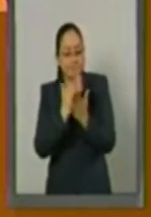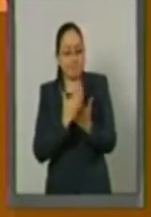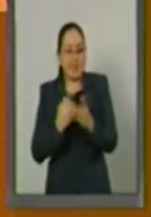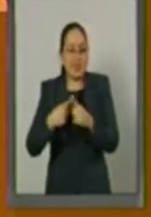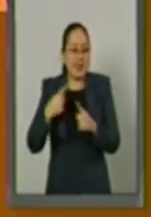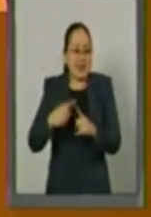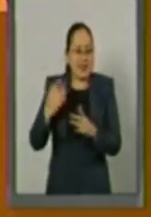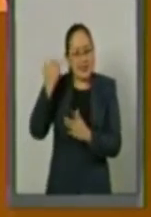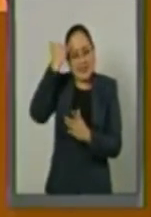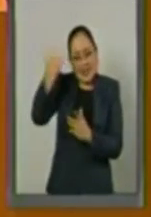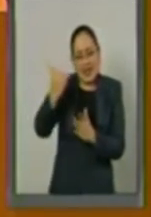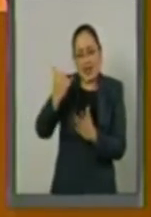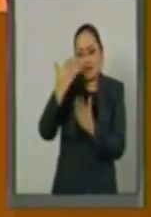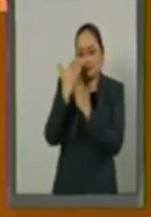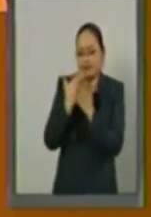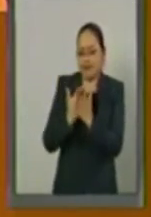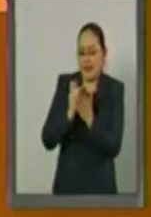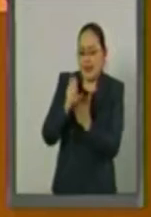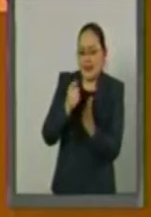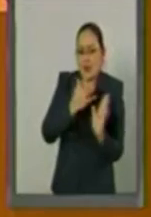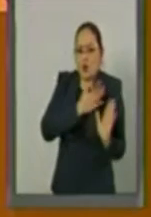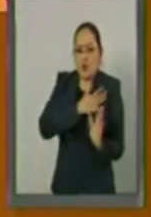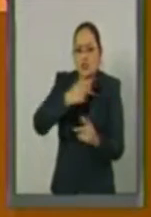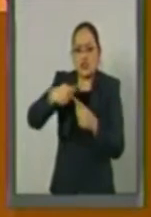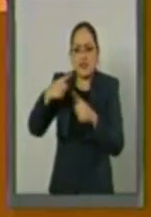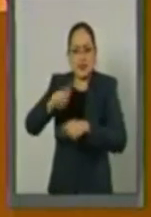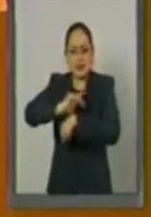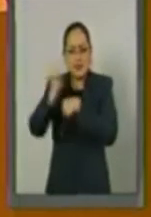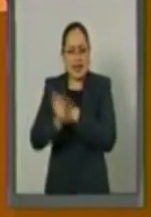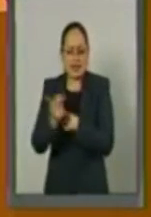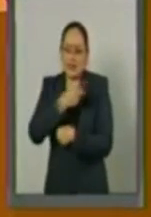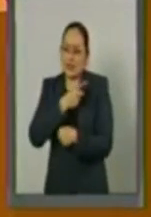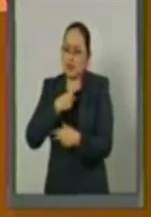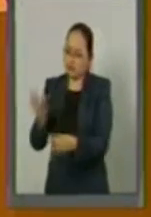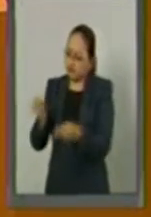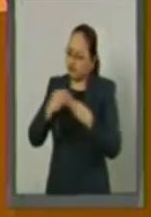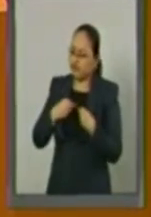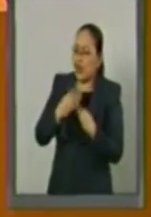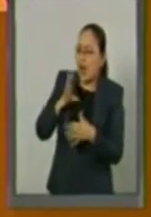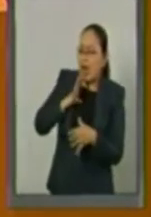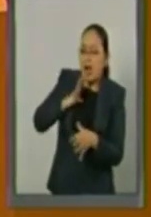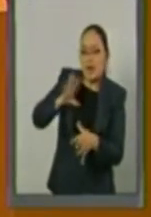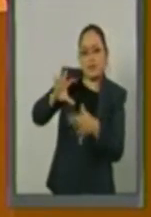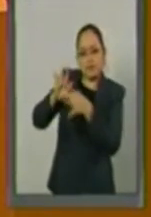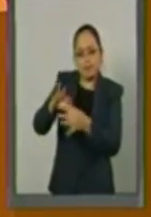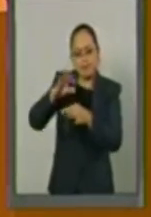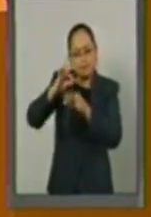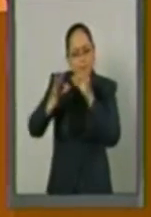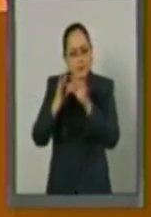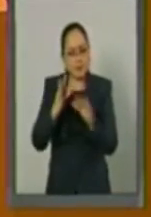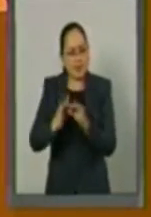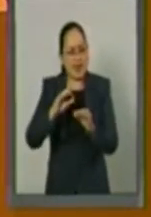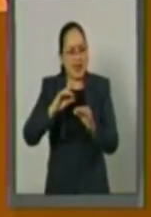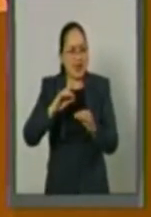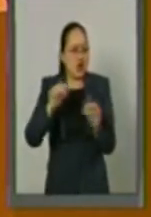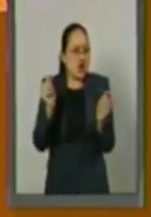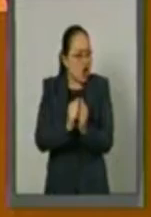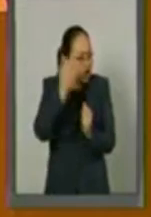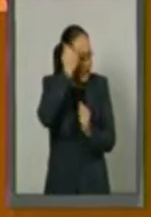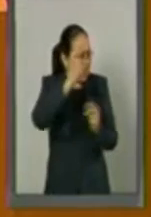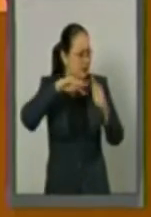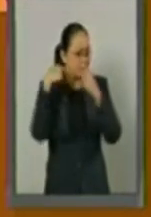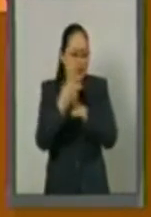compromisos y entendimiento entre los Estados miembros sobre la migración internacional en todas sus dimensiones.